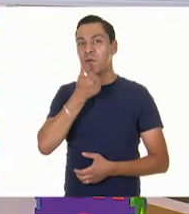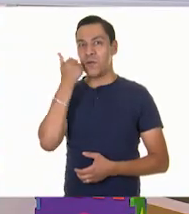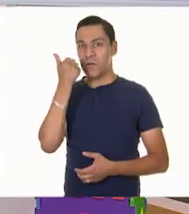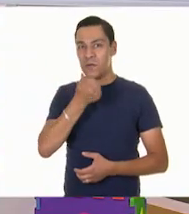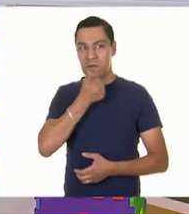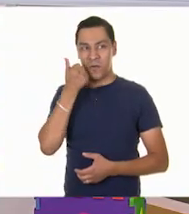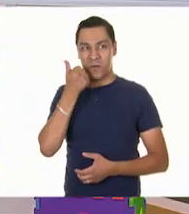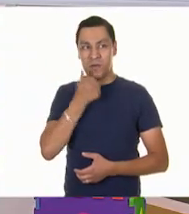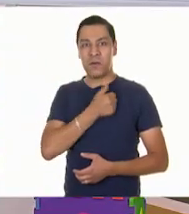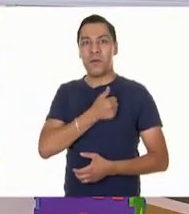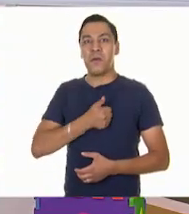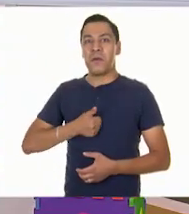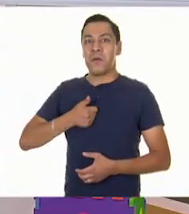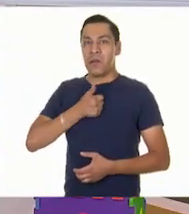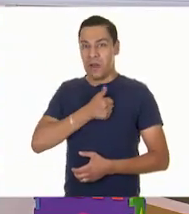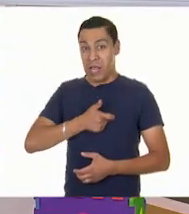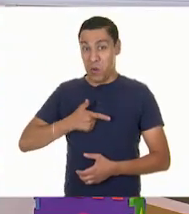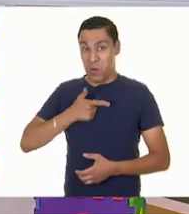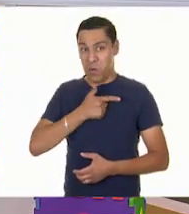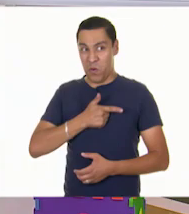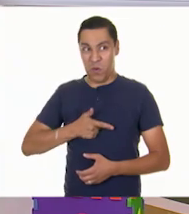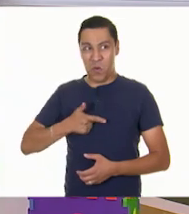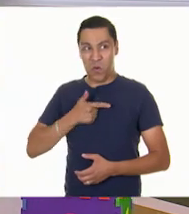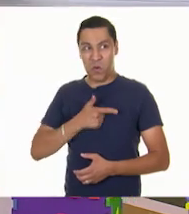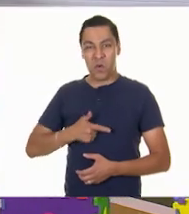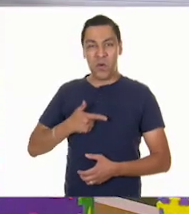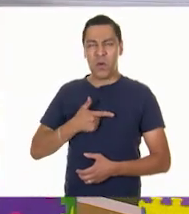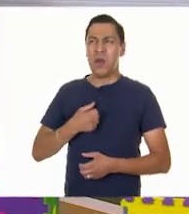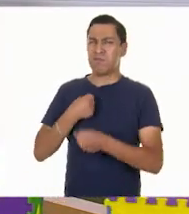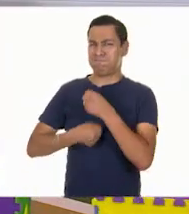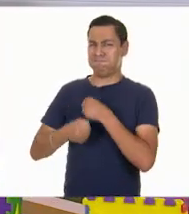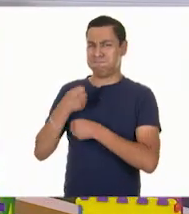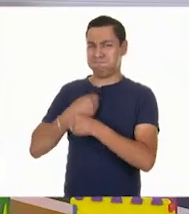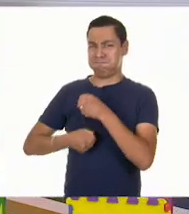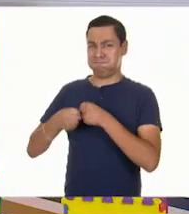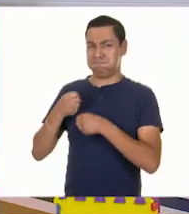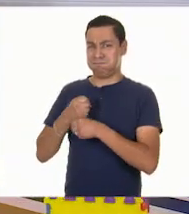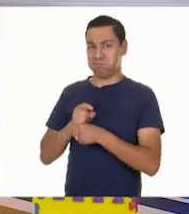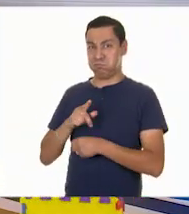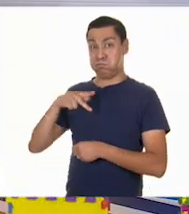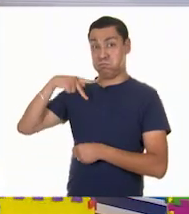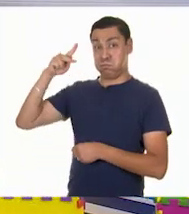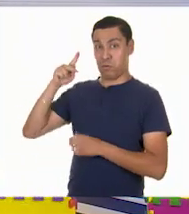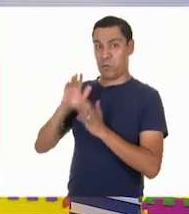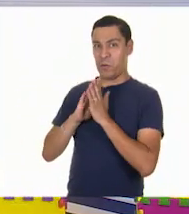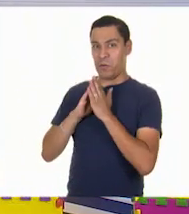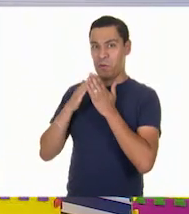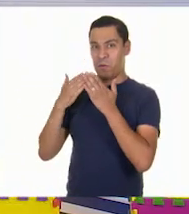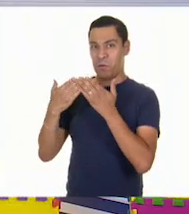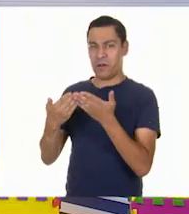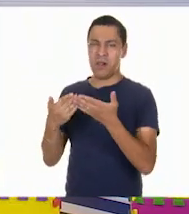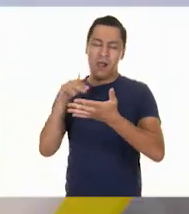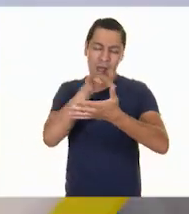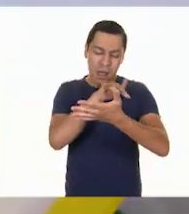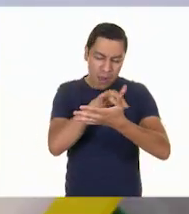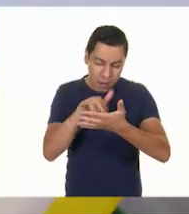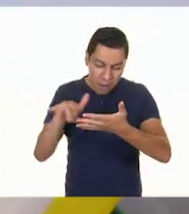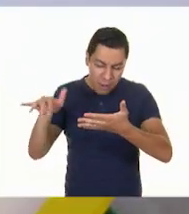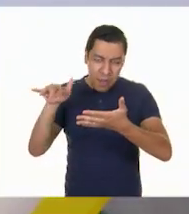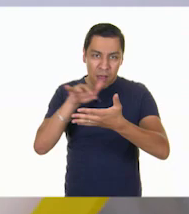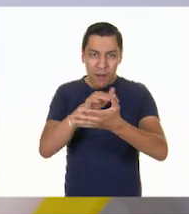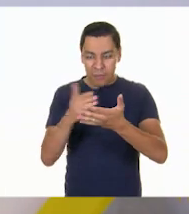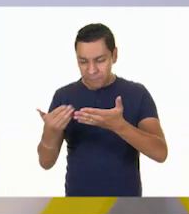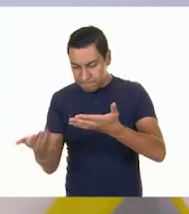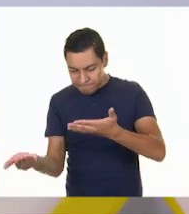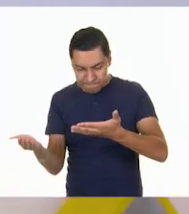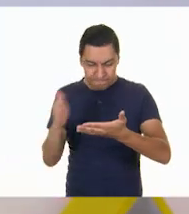Este libro me platicó que es uno que ya tiene muchos años en su casa, pero él acostumbra leer. Y le encanta este cuento